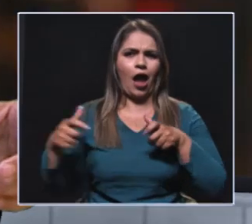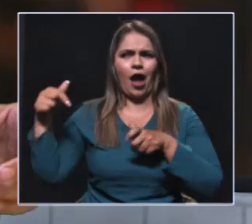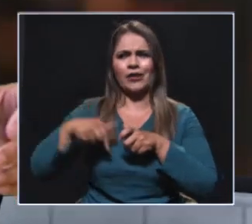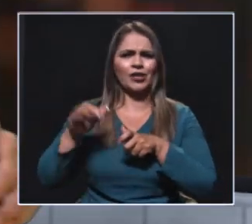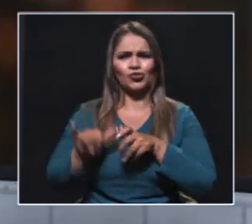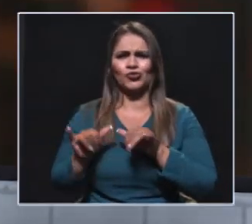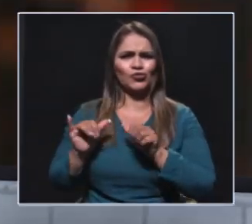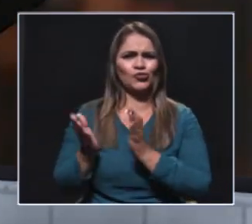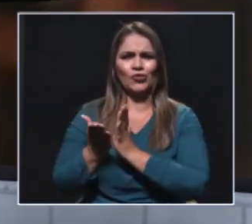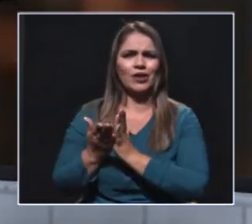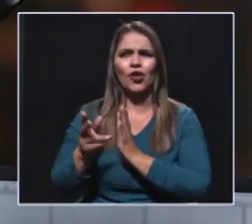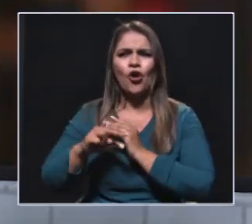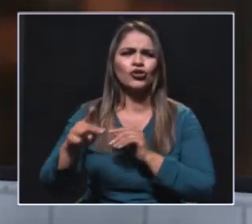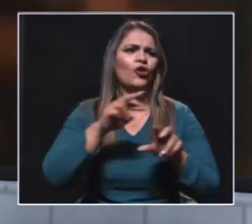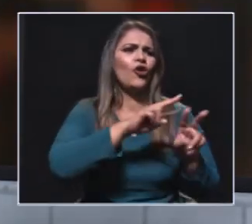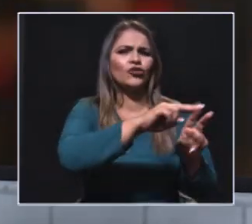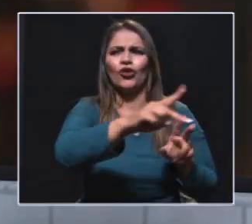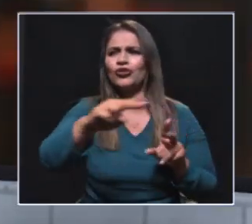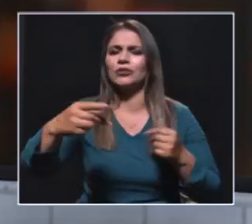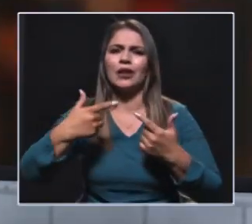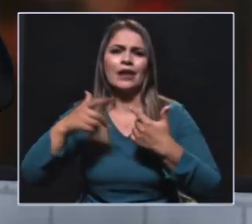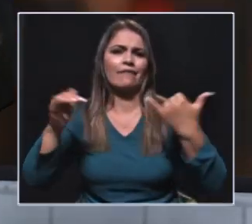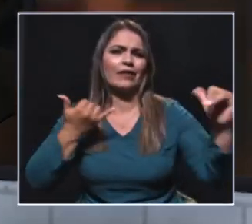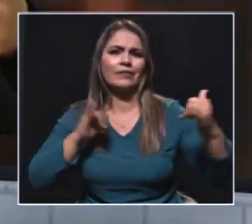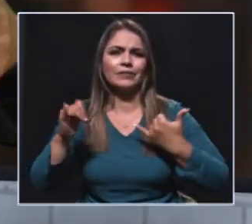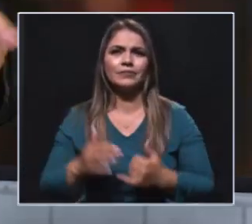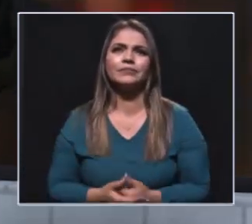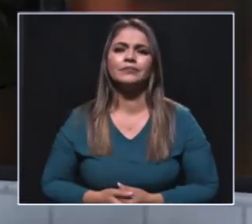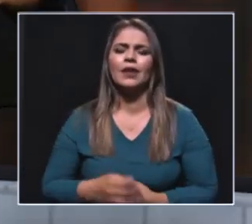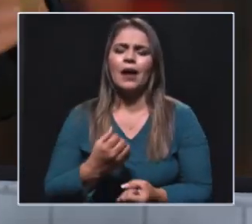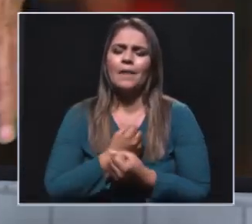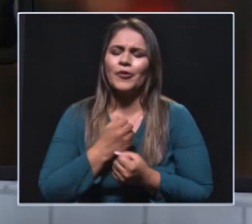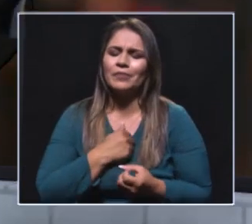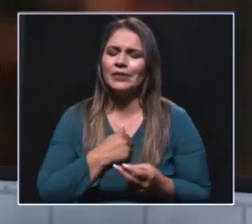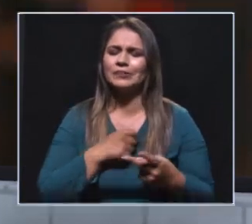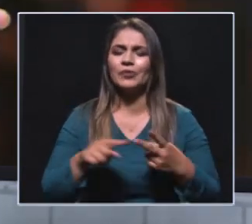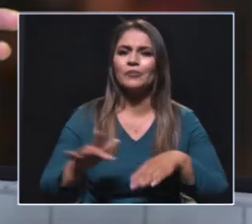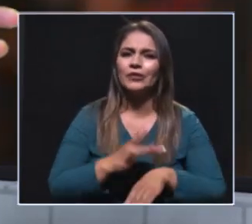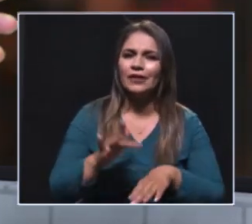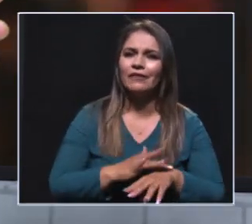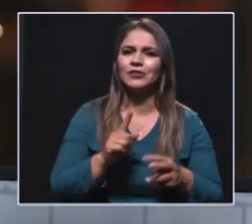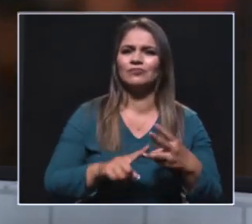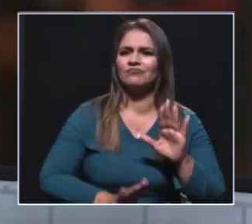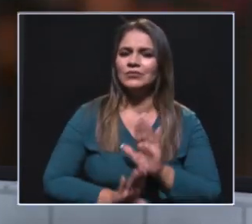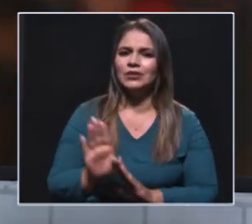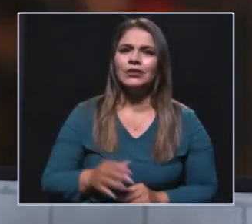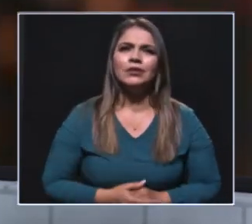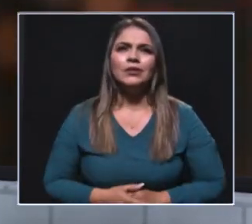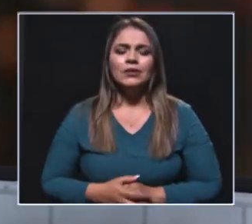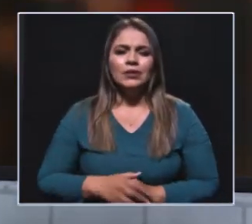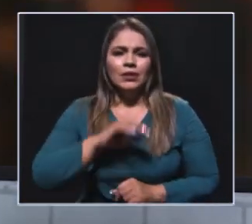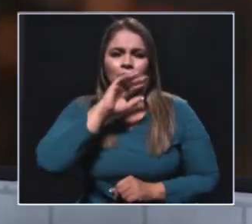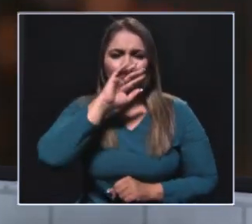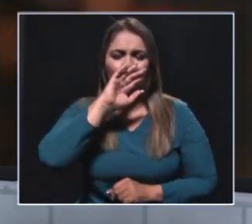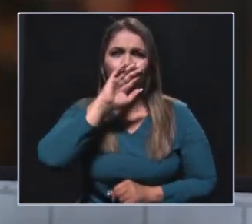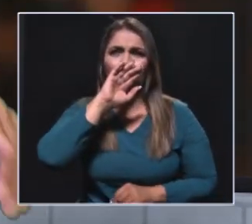charla hace dos meses y me tocó el tema que hablaba la doctora Lucimelda, autoestima, motivación, crecimiento personal y ahí